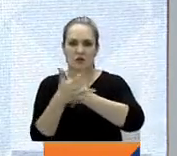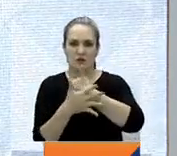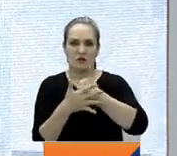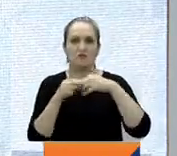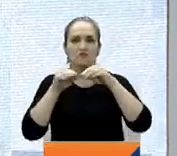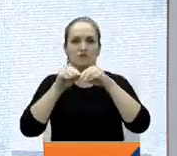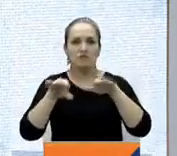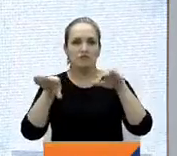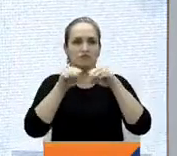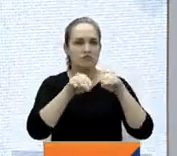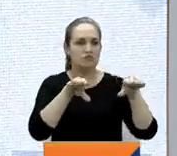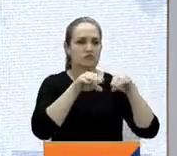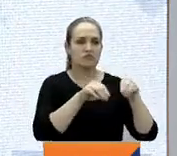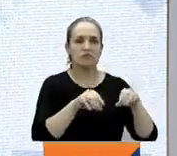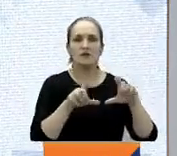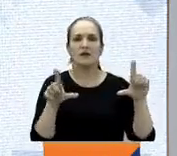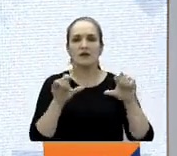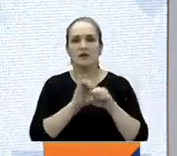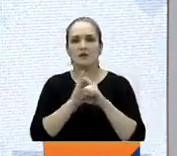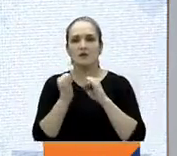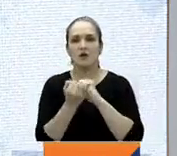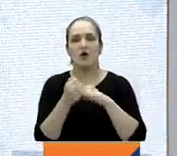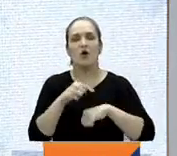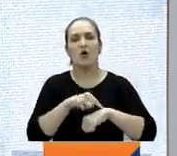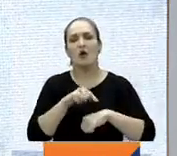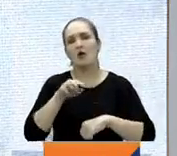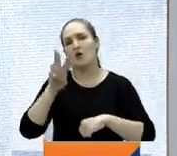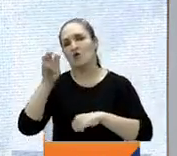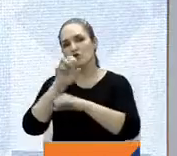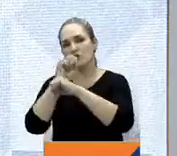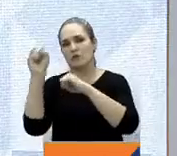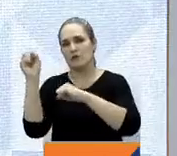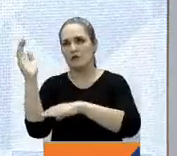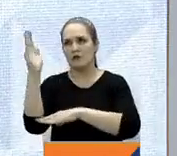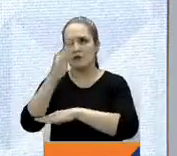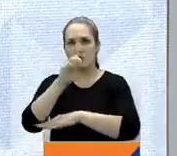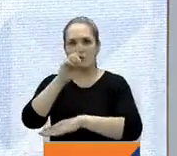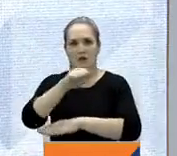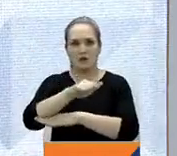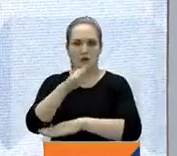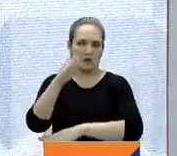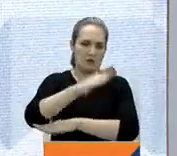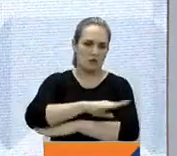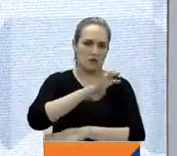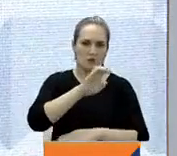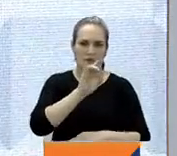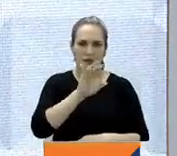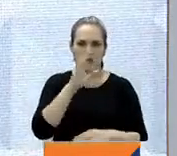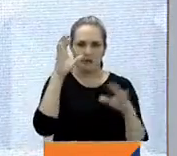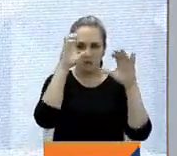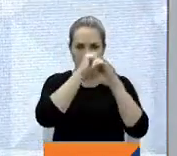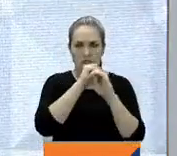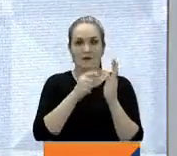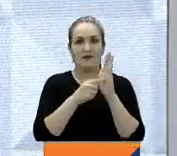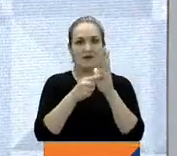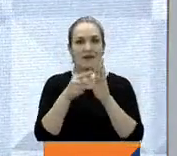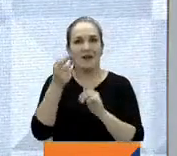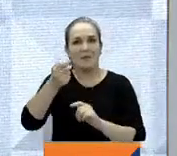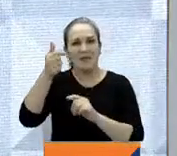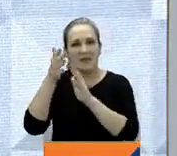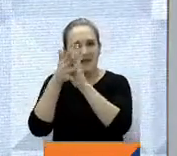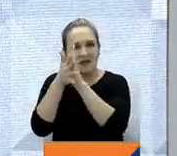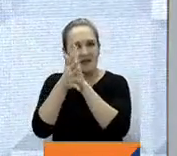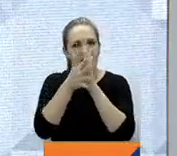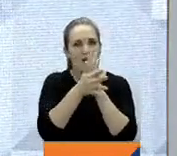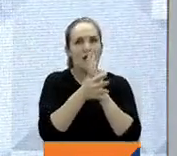serán emitidas por el canal institucional a las ocho de la mañana, a la una de la tarde y también a las nueve y quince de la noche. En las cápsulas, pues, ¿qué encontraremos?